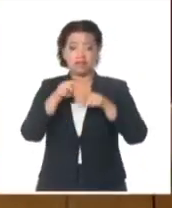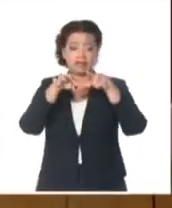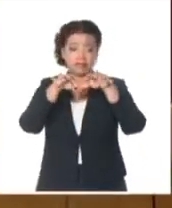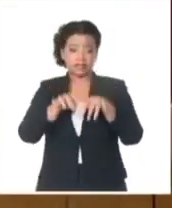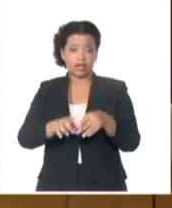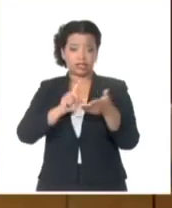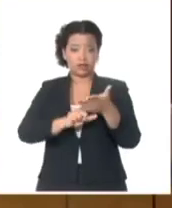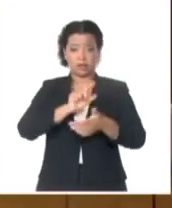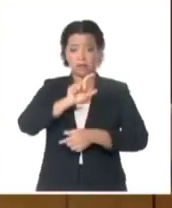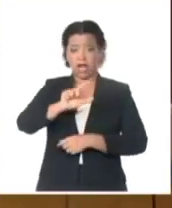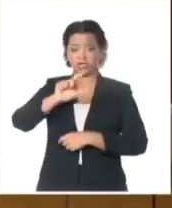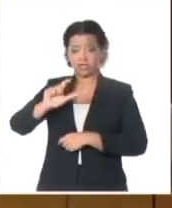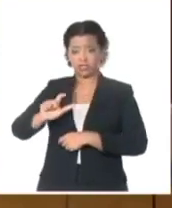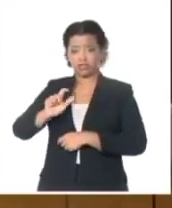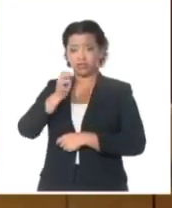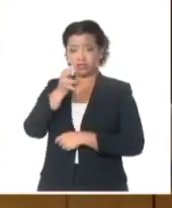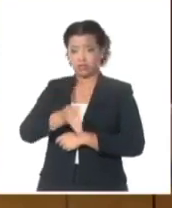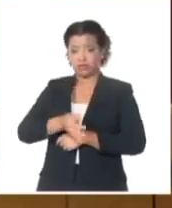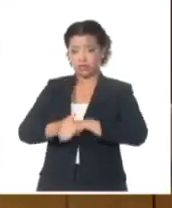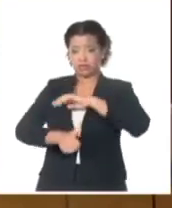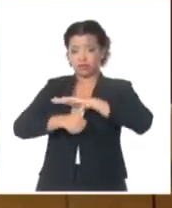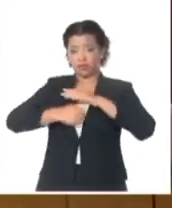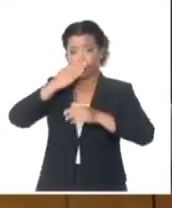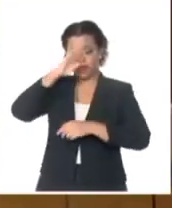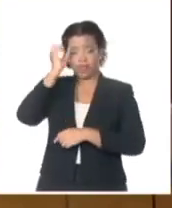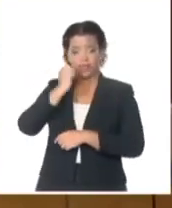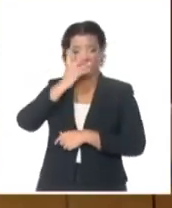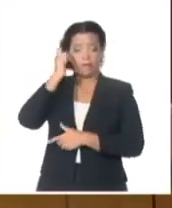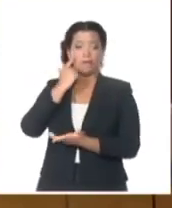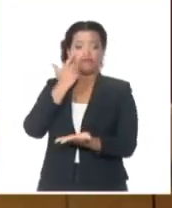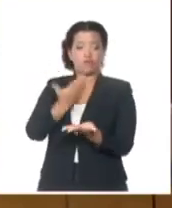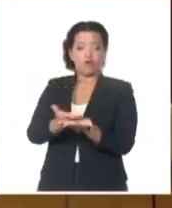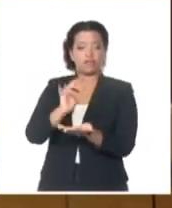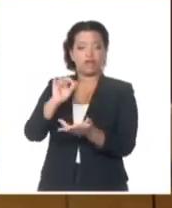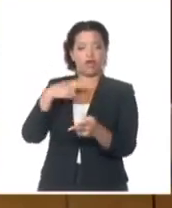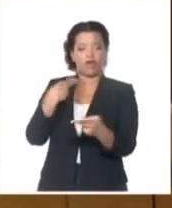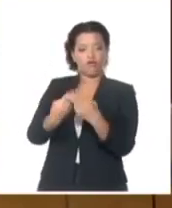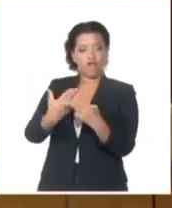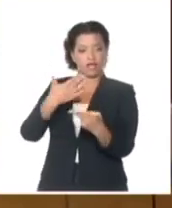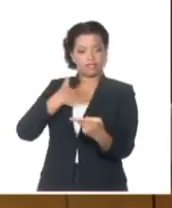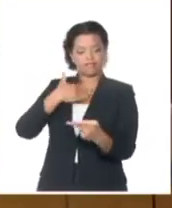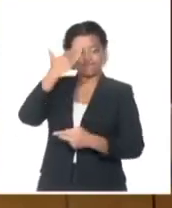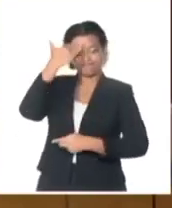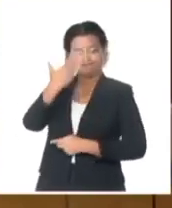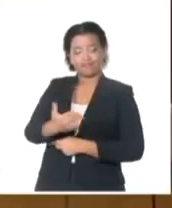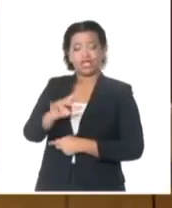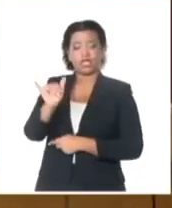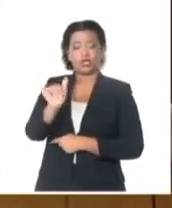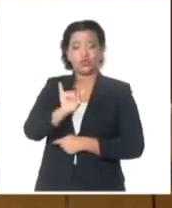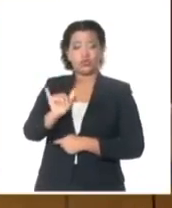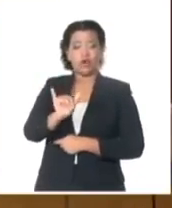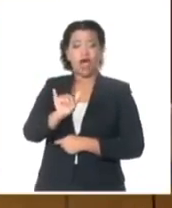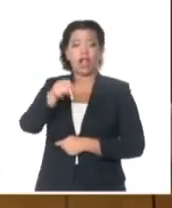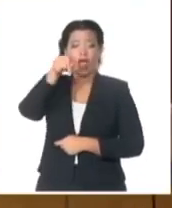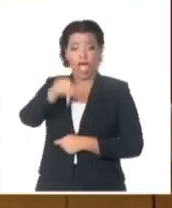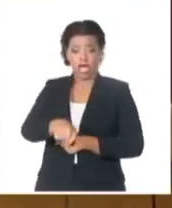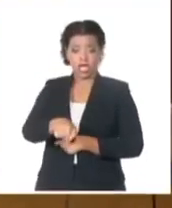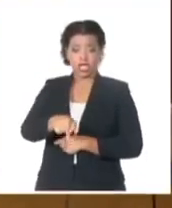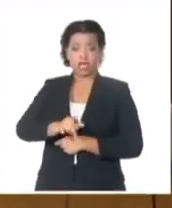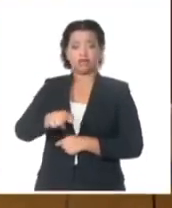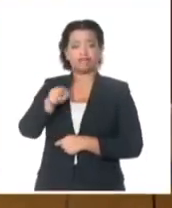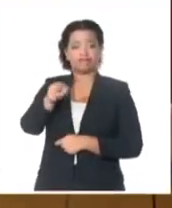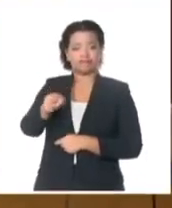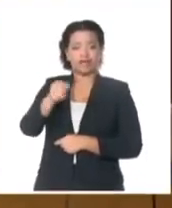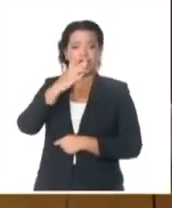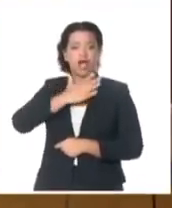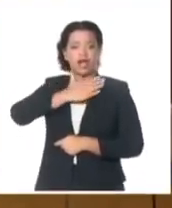presidente de la República, por su propuesta y confianza. Y al general de ejército, aquí presente, con